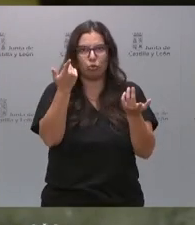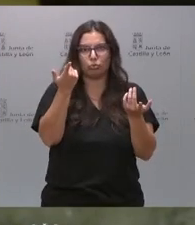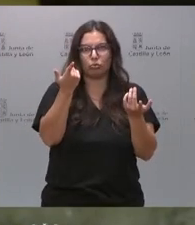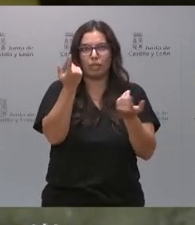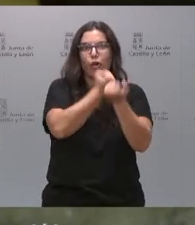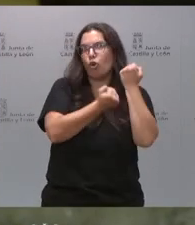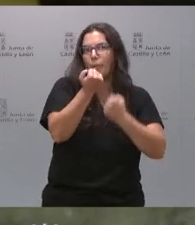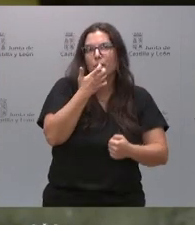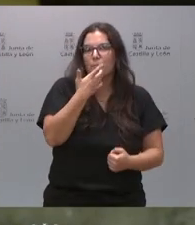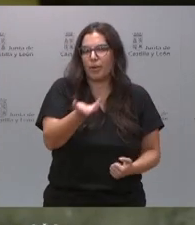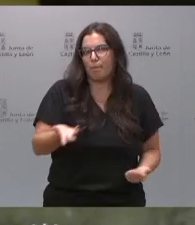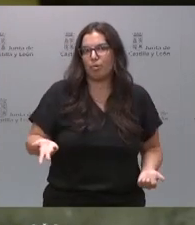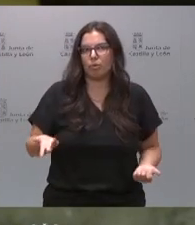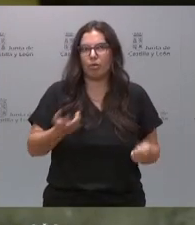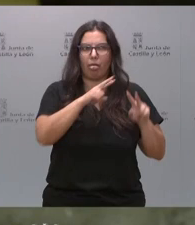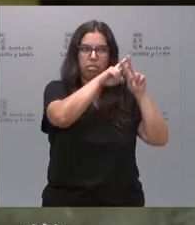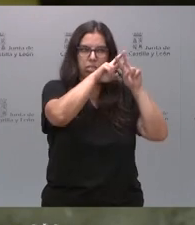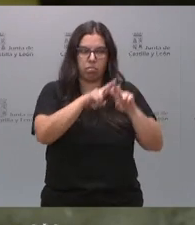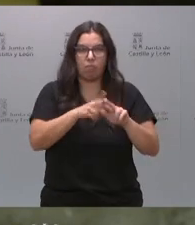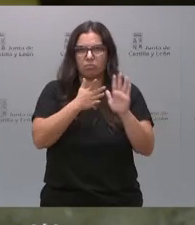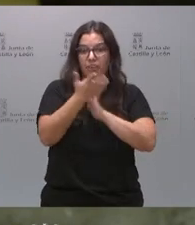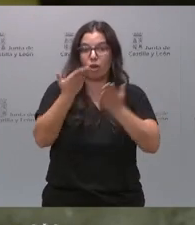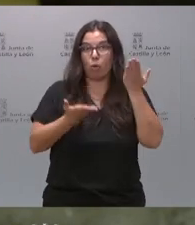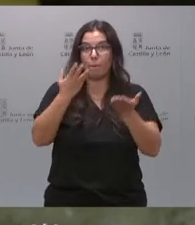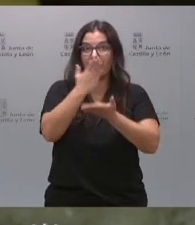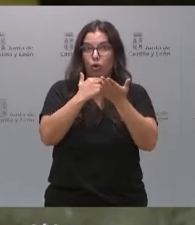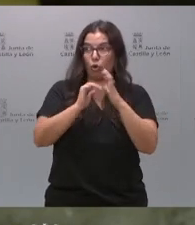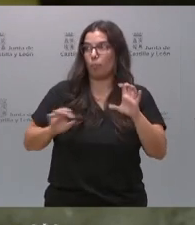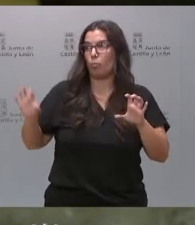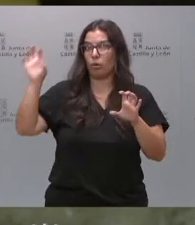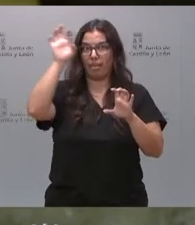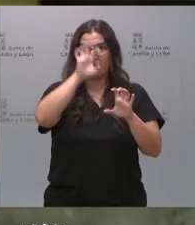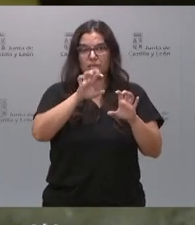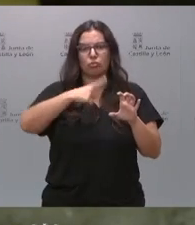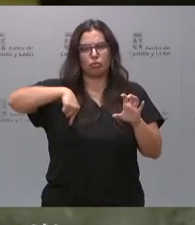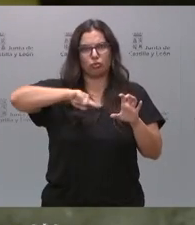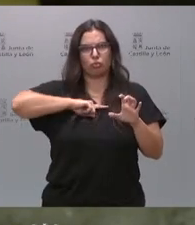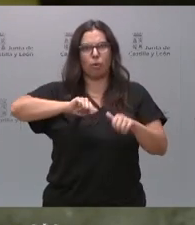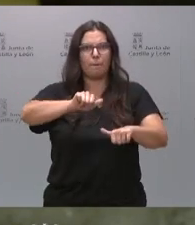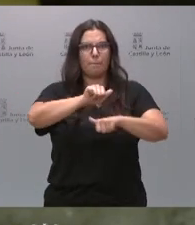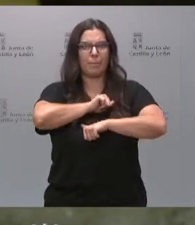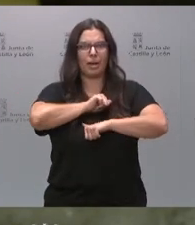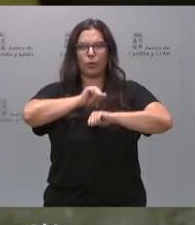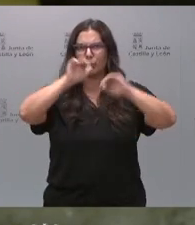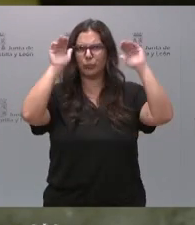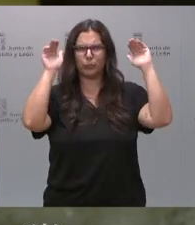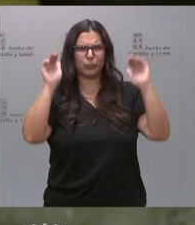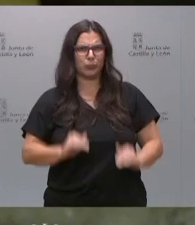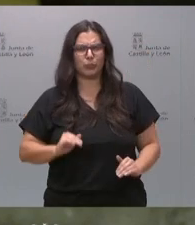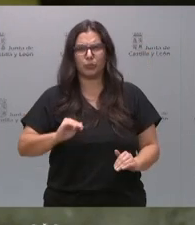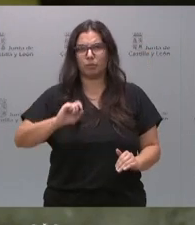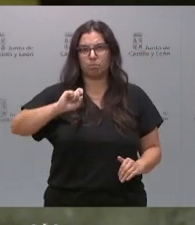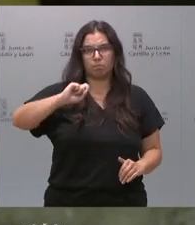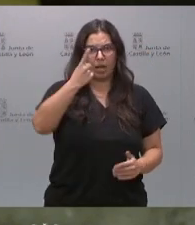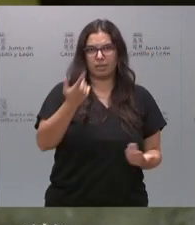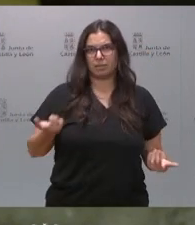sé, económicos, por ejemplo, somos una de las comunidades autónomas donde el paro baja mayor que